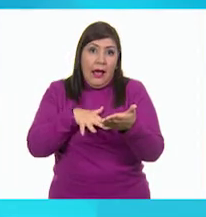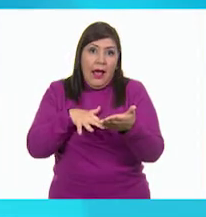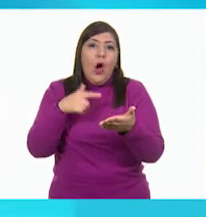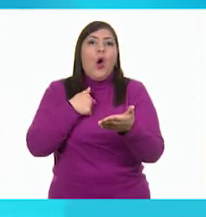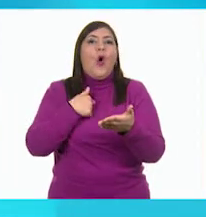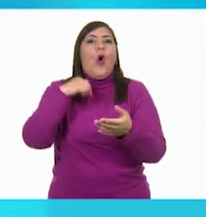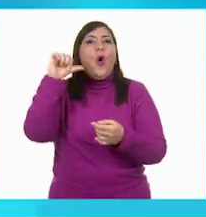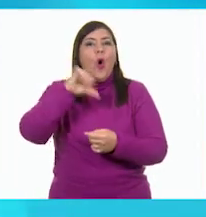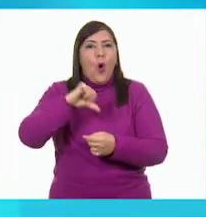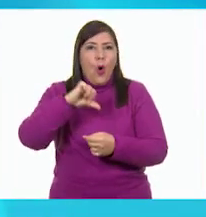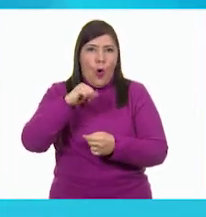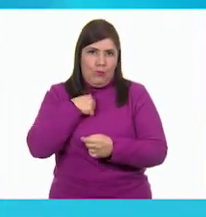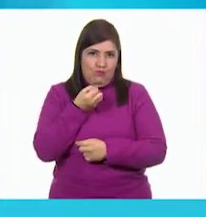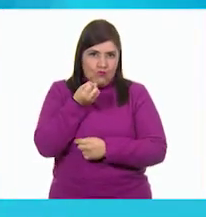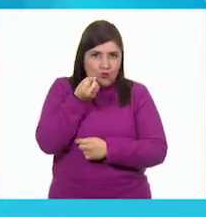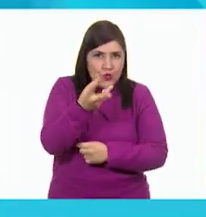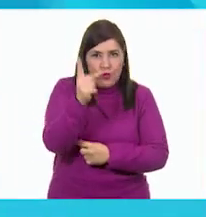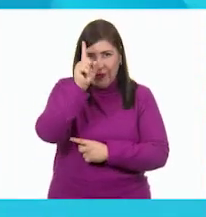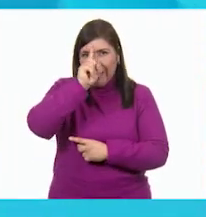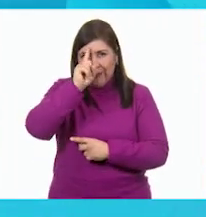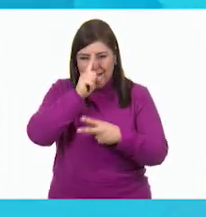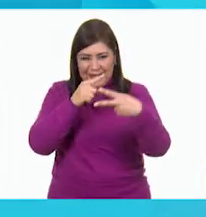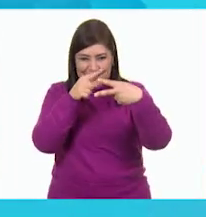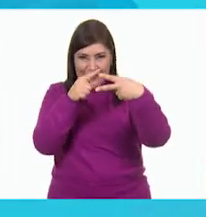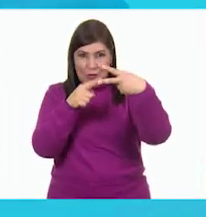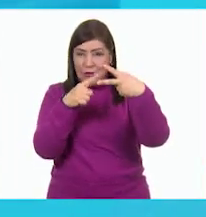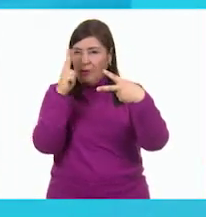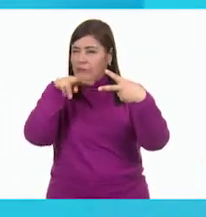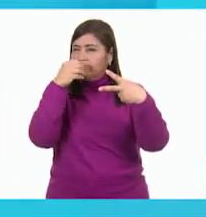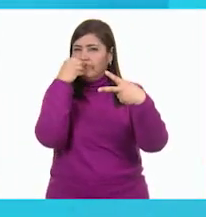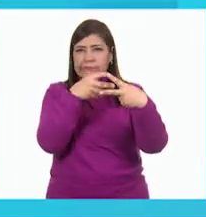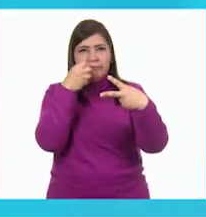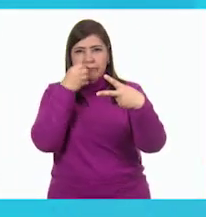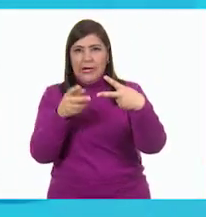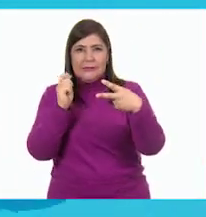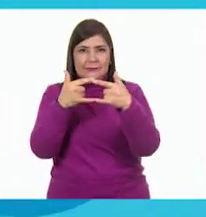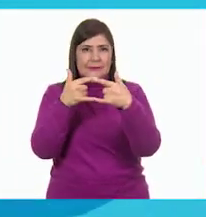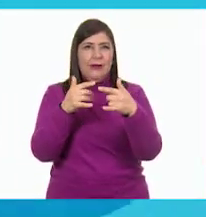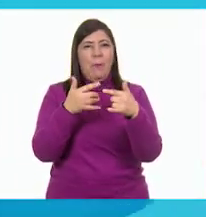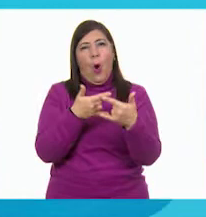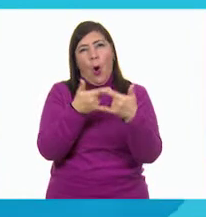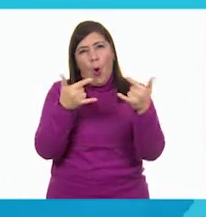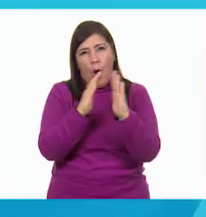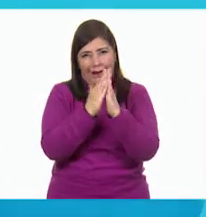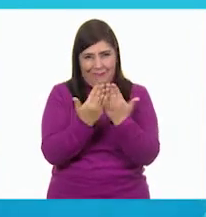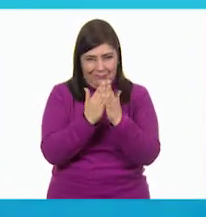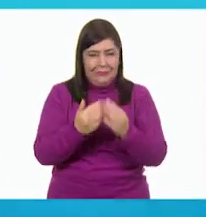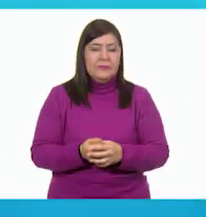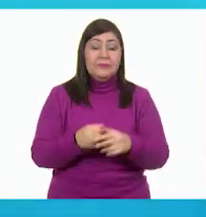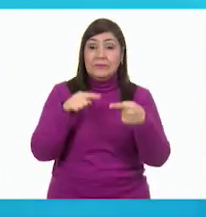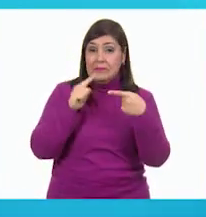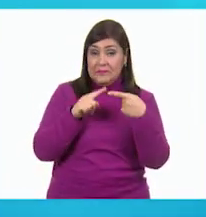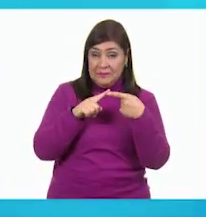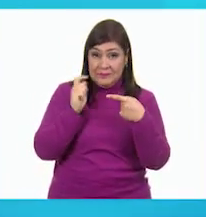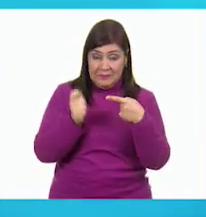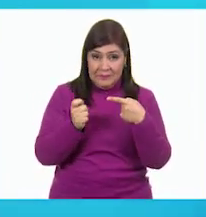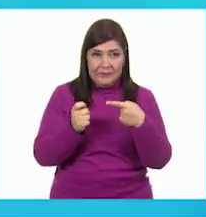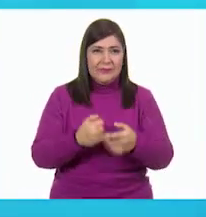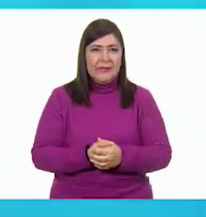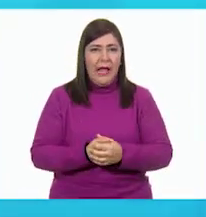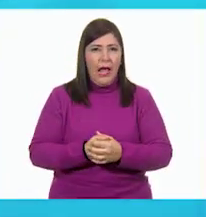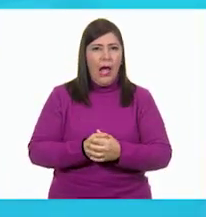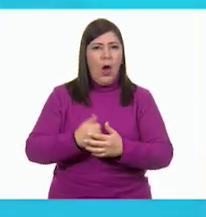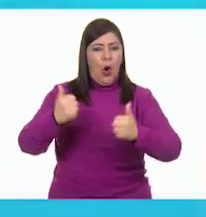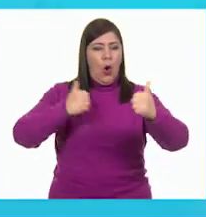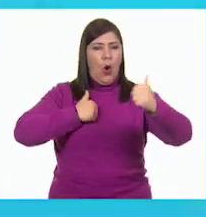que hoy les vamos a recomendar dos geniales libros. El primero, El